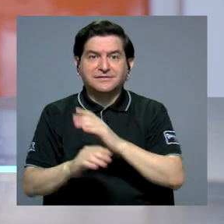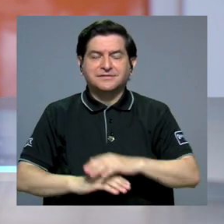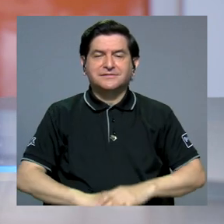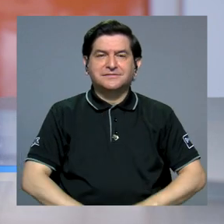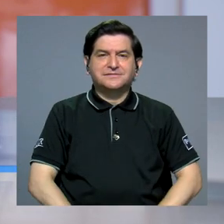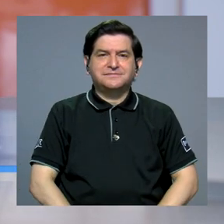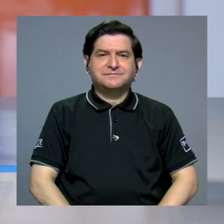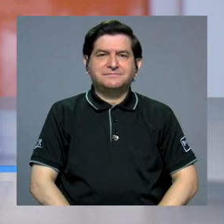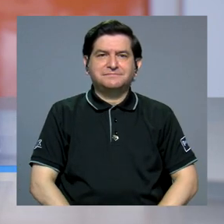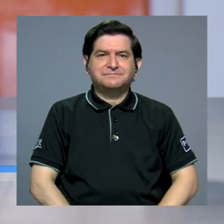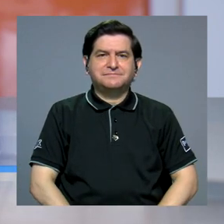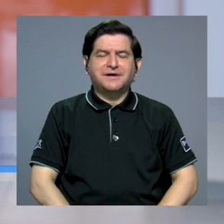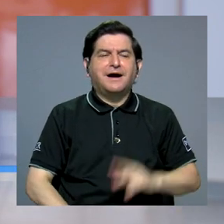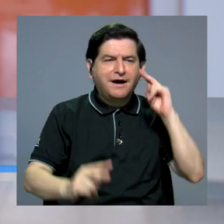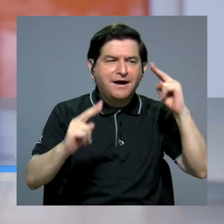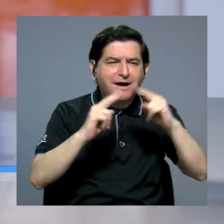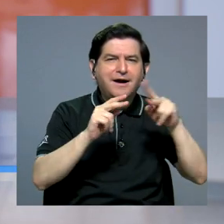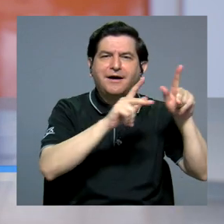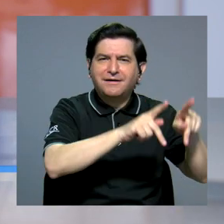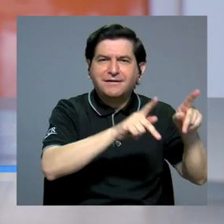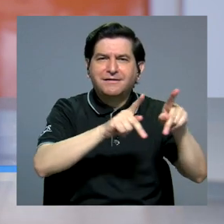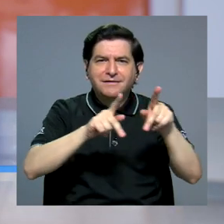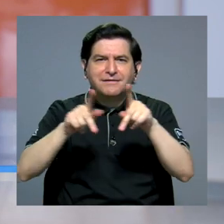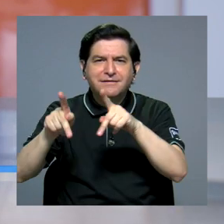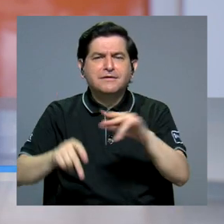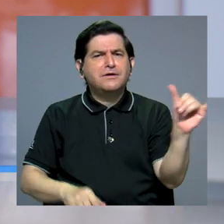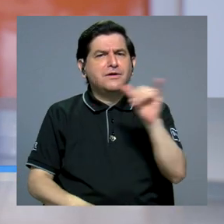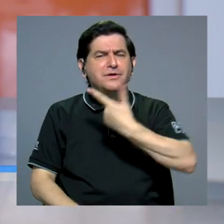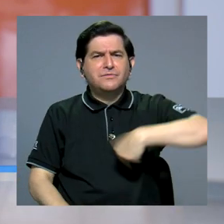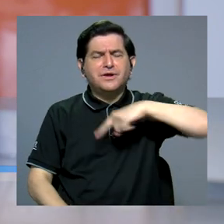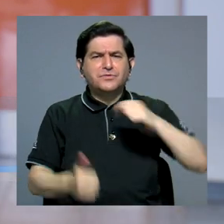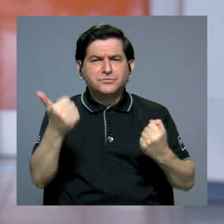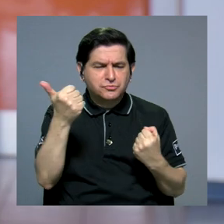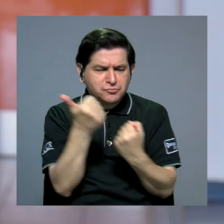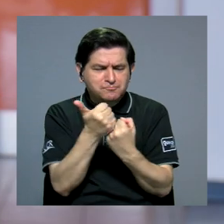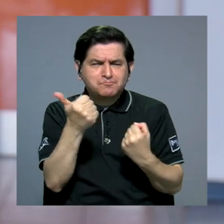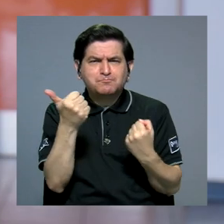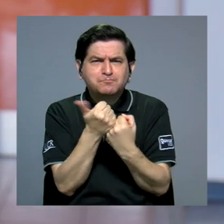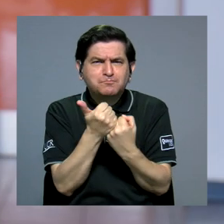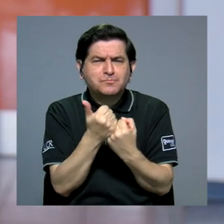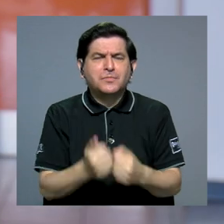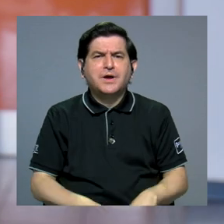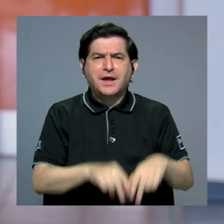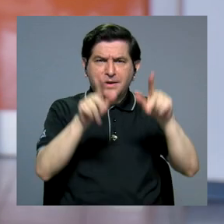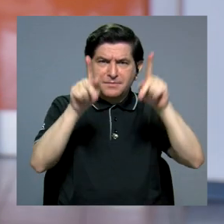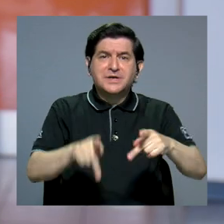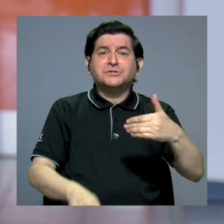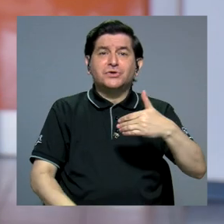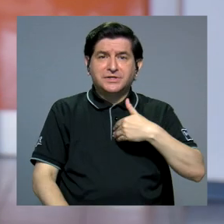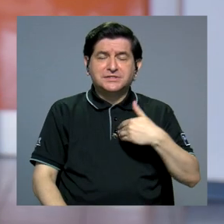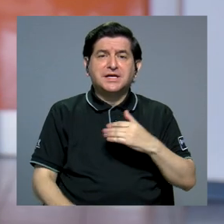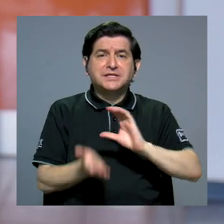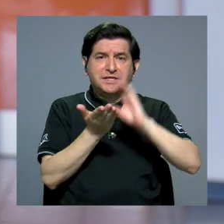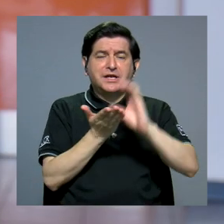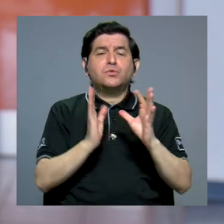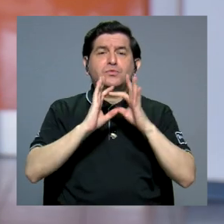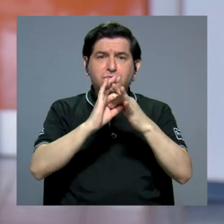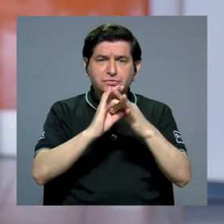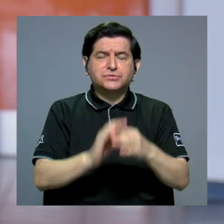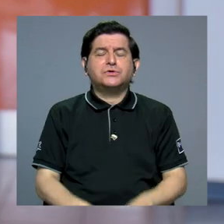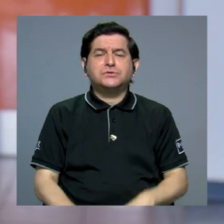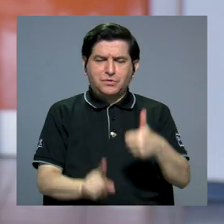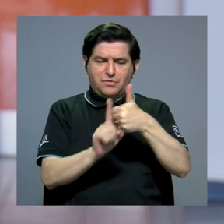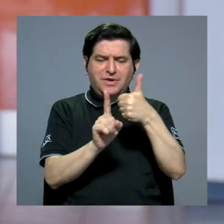podemos ir conociendo a las personas y también podemos apoyarnos personas que tenemos cursos